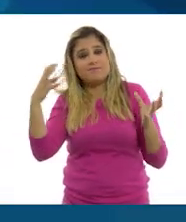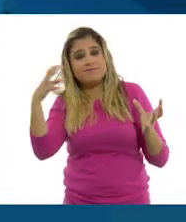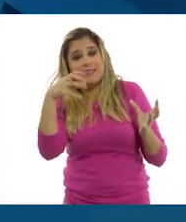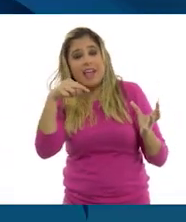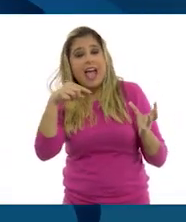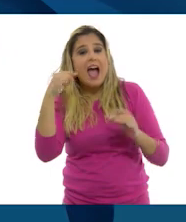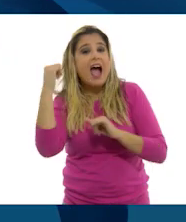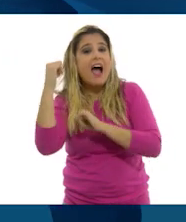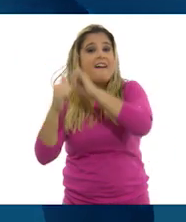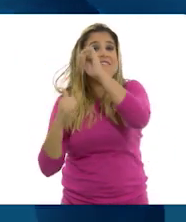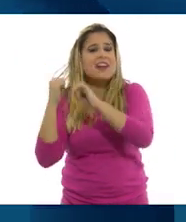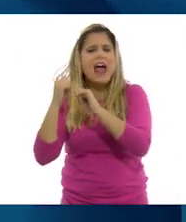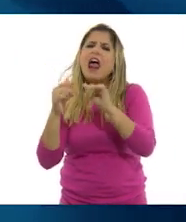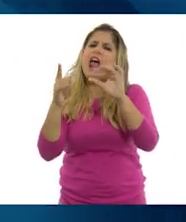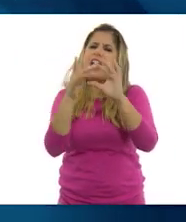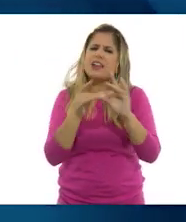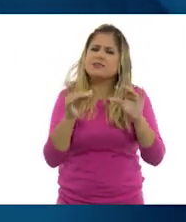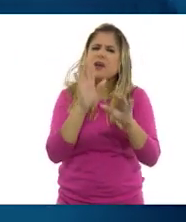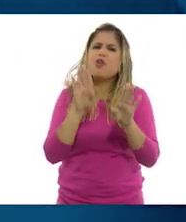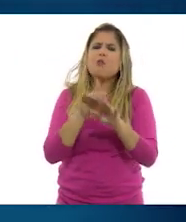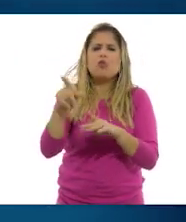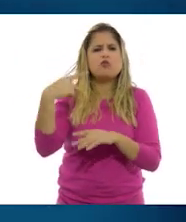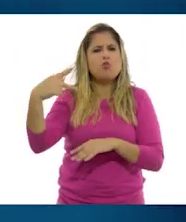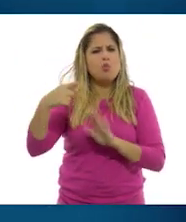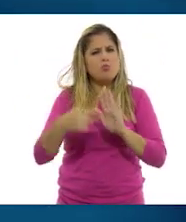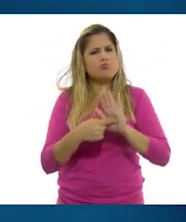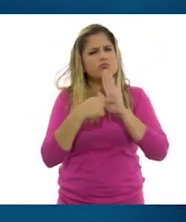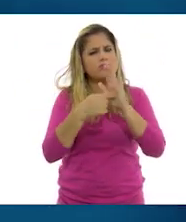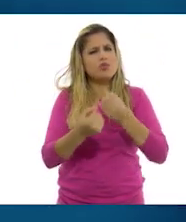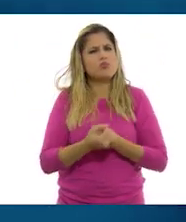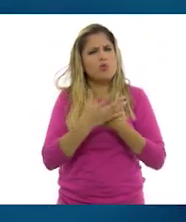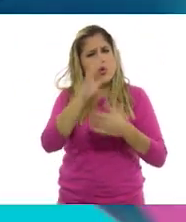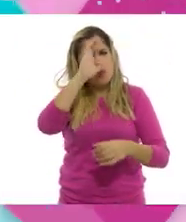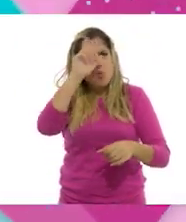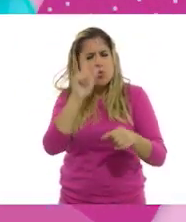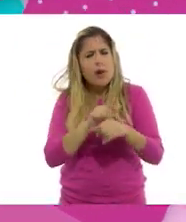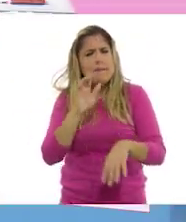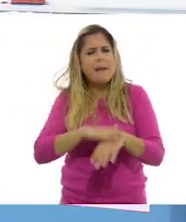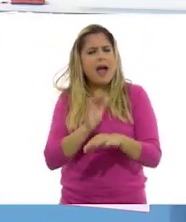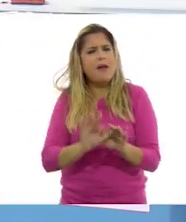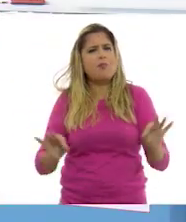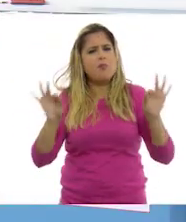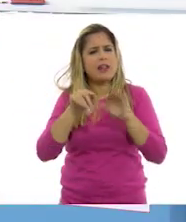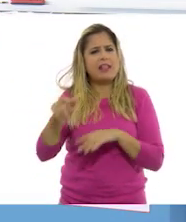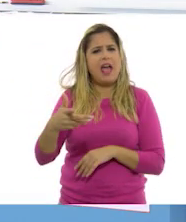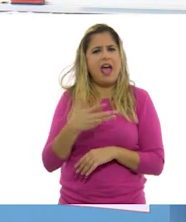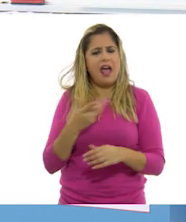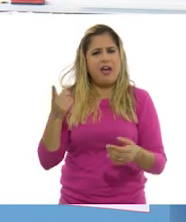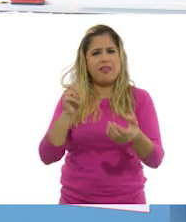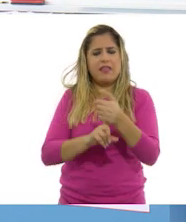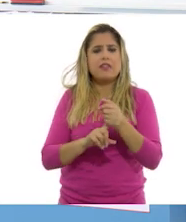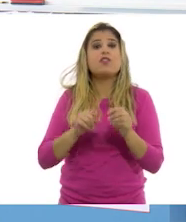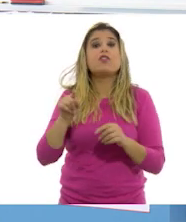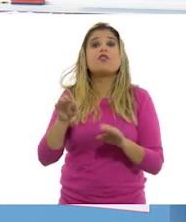Les mencionaré algunas de las manifestaciones culturales más importantes que tienen. Esto a través de imágenes